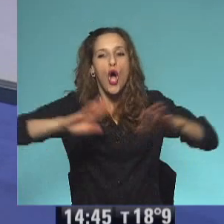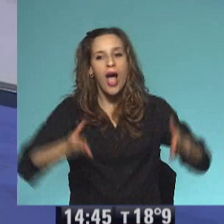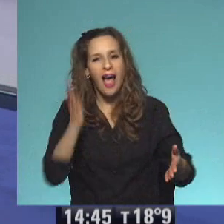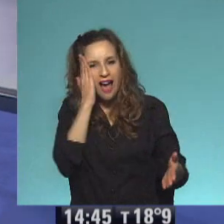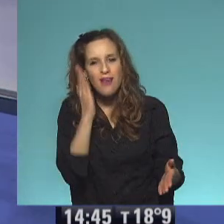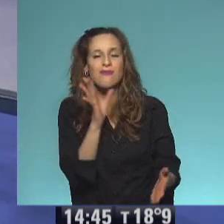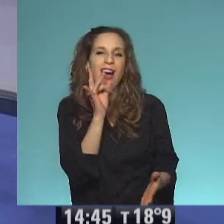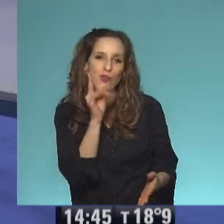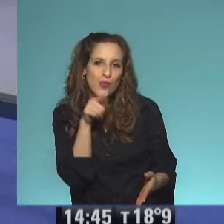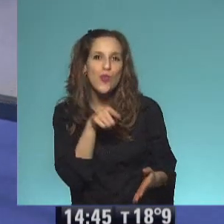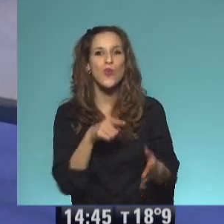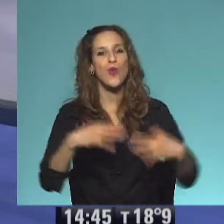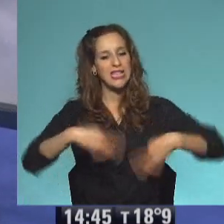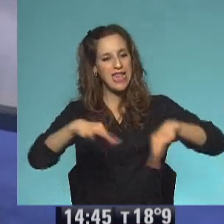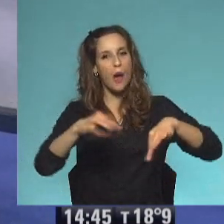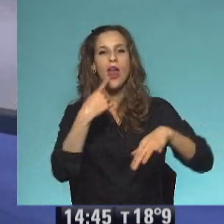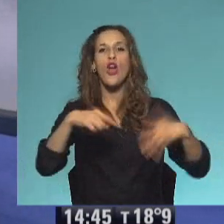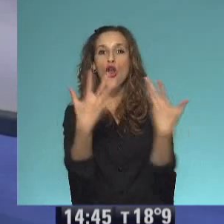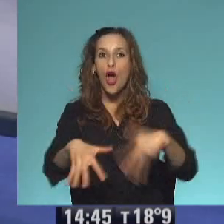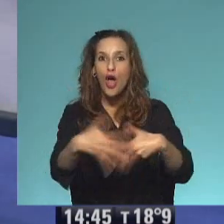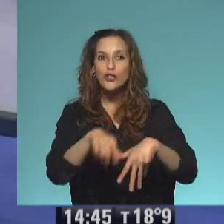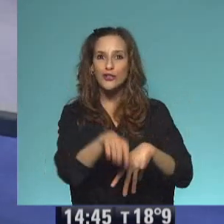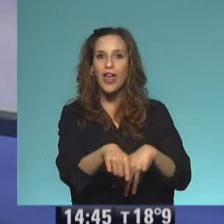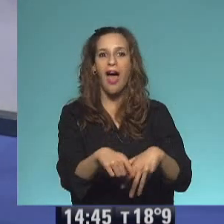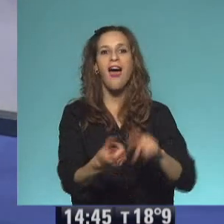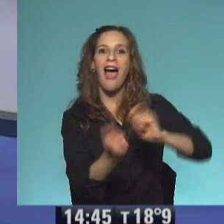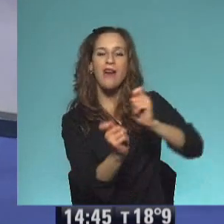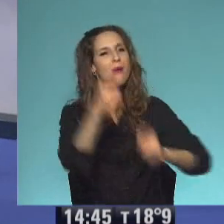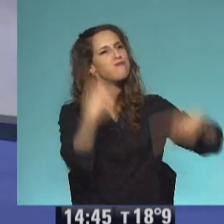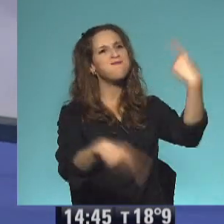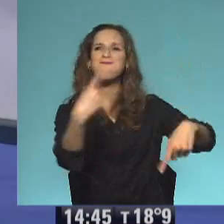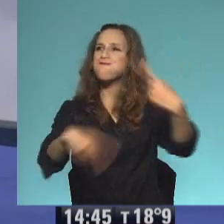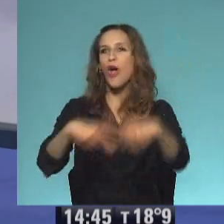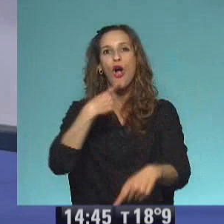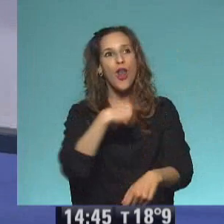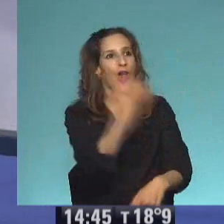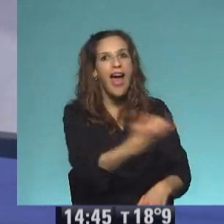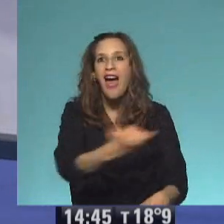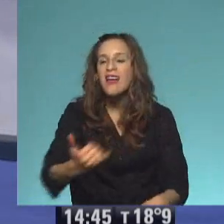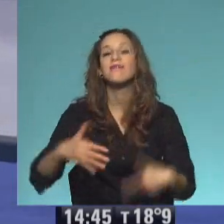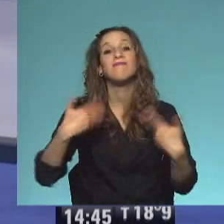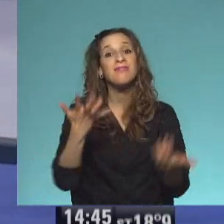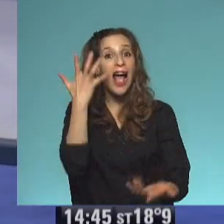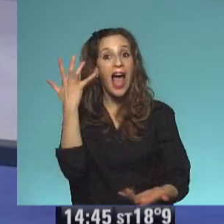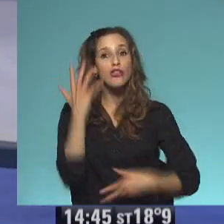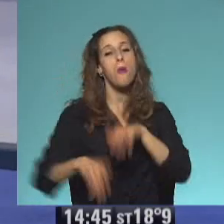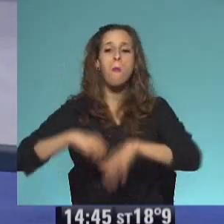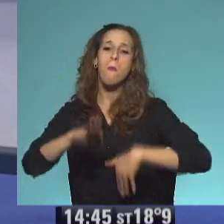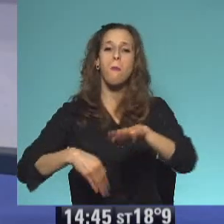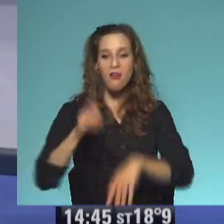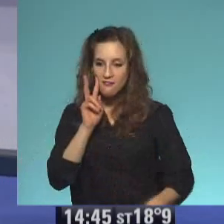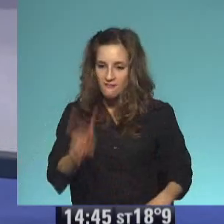sábanas rosas, rosas y blancas y las mantas rosas. Y ahora Winnie puede ver siempre a Wilbur, esté donde esté.